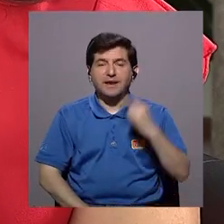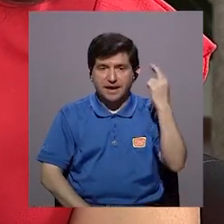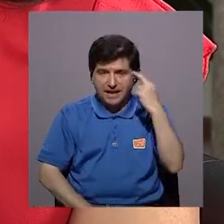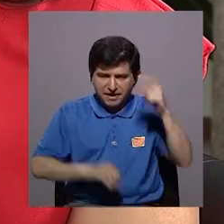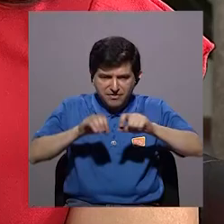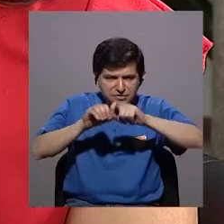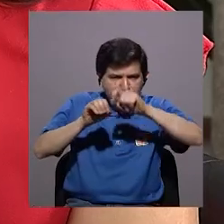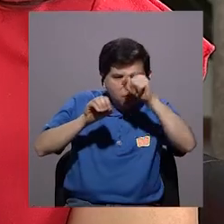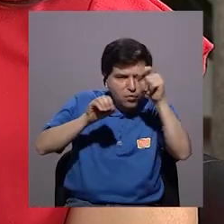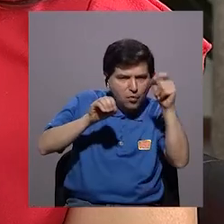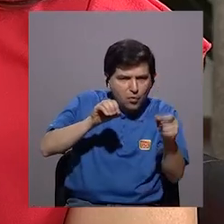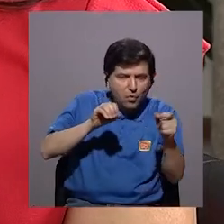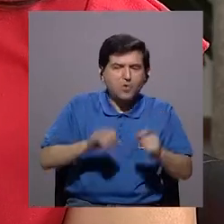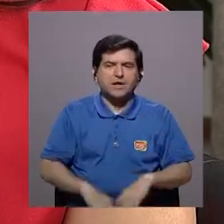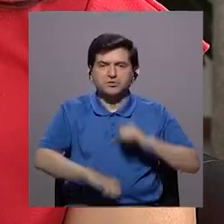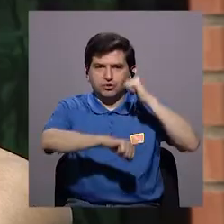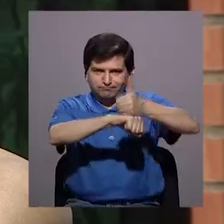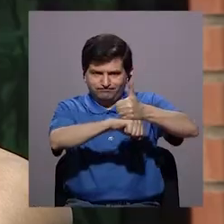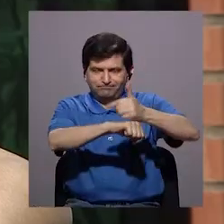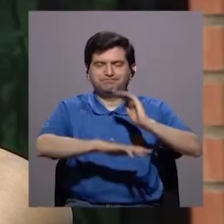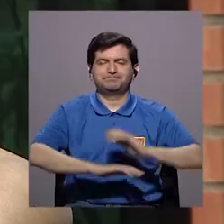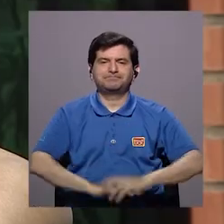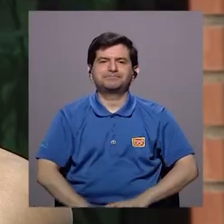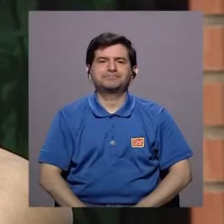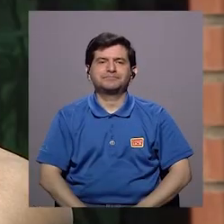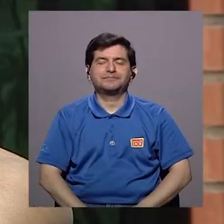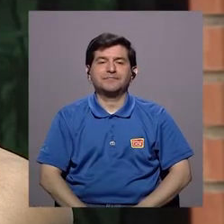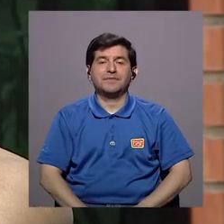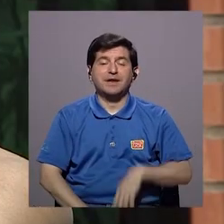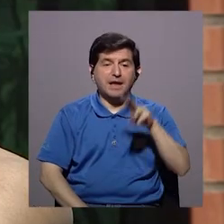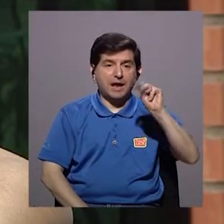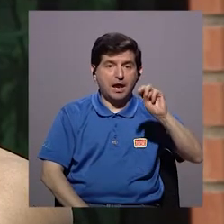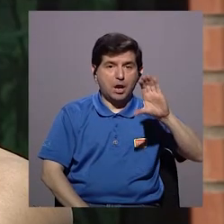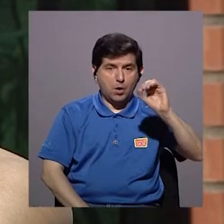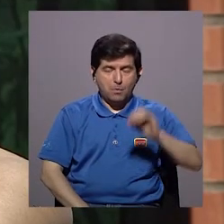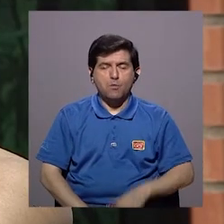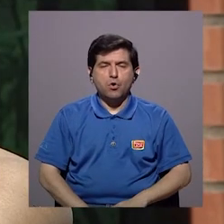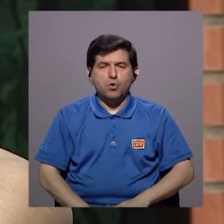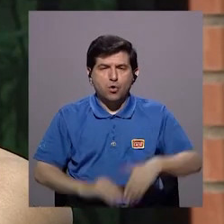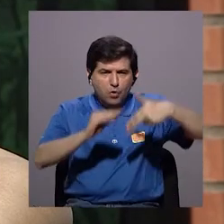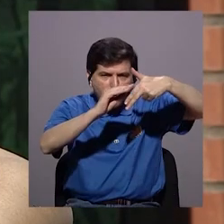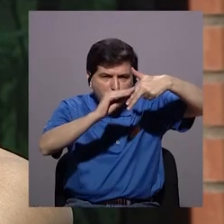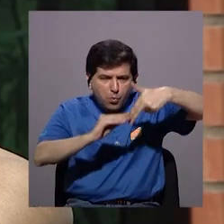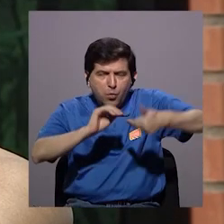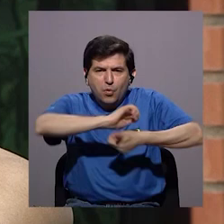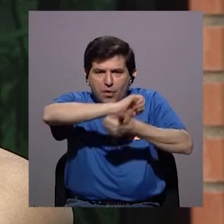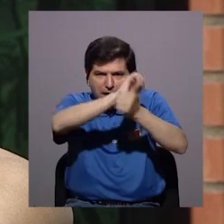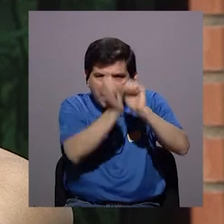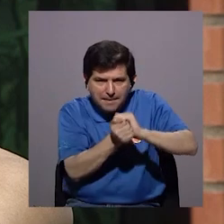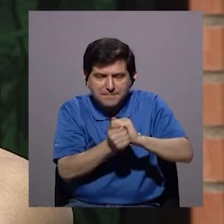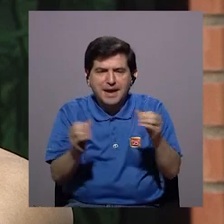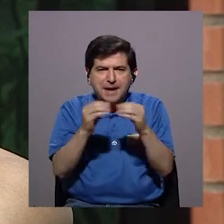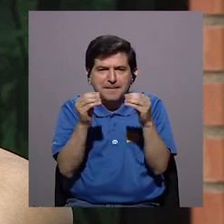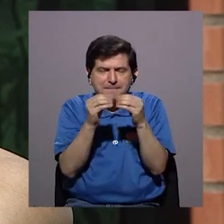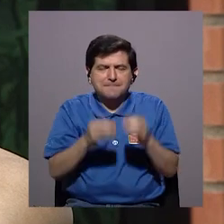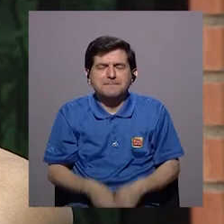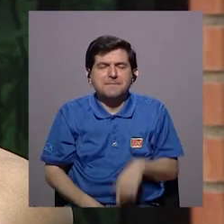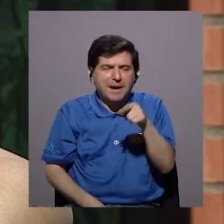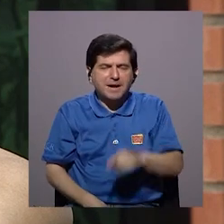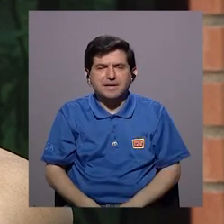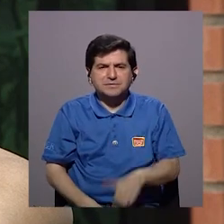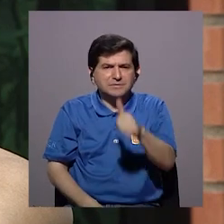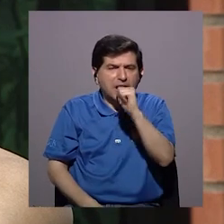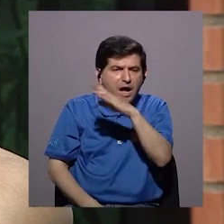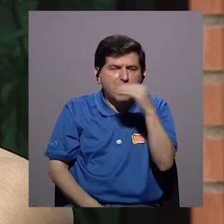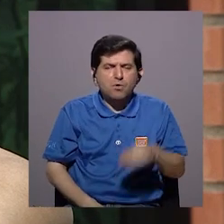Por la ovulación, marcado por la ovulación. Entonces, el moco cervical va cambiando su consistencia y haciéndose más acuoso o